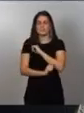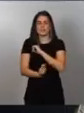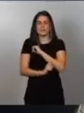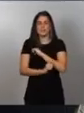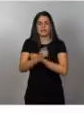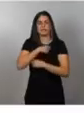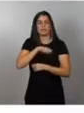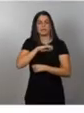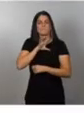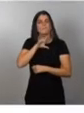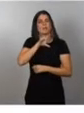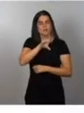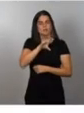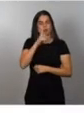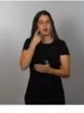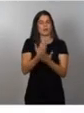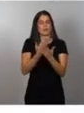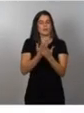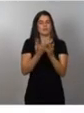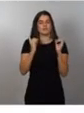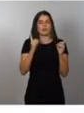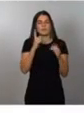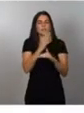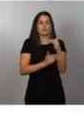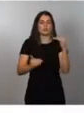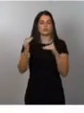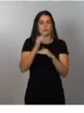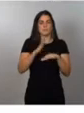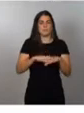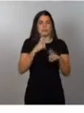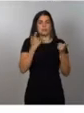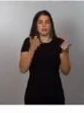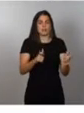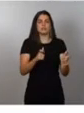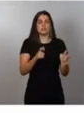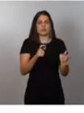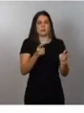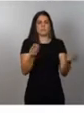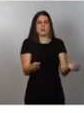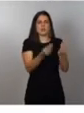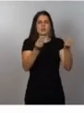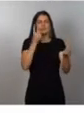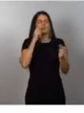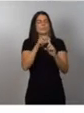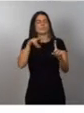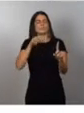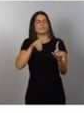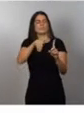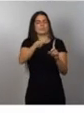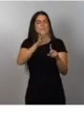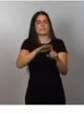garantice no solo la supervivencia del sector, sino su visión de futuro y posicionamiento global,